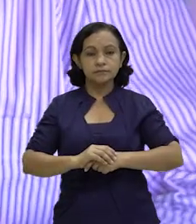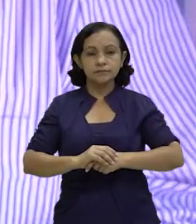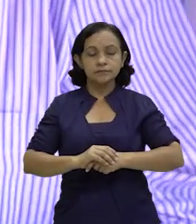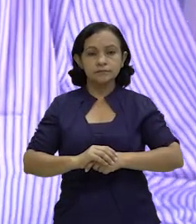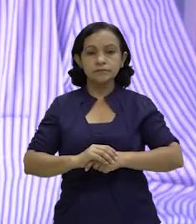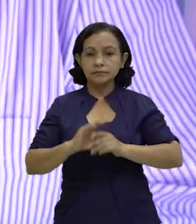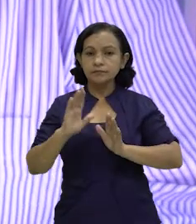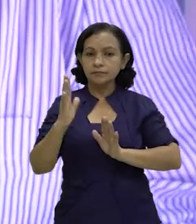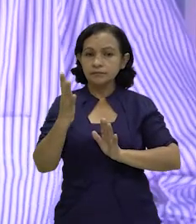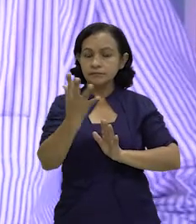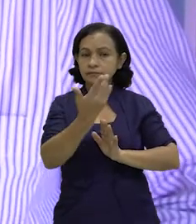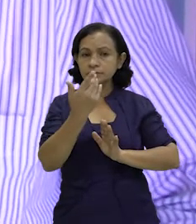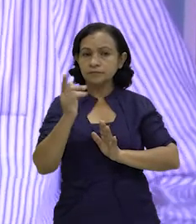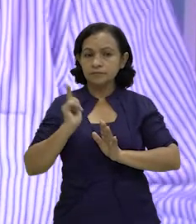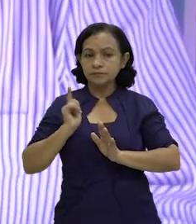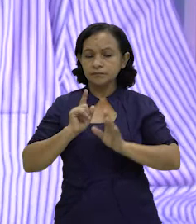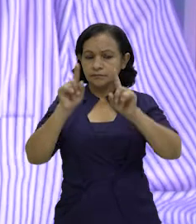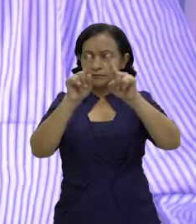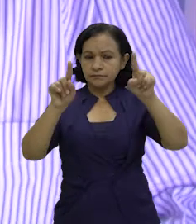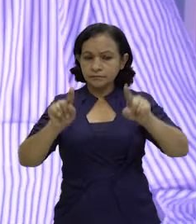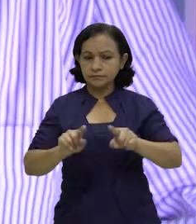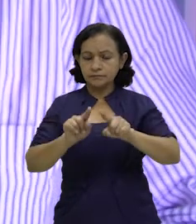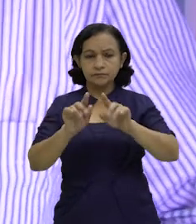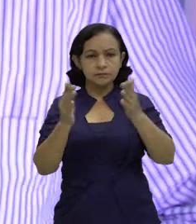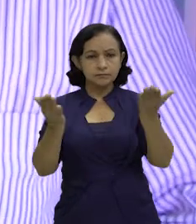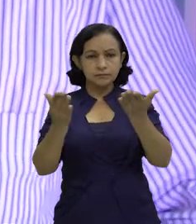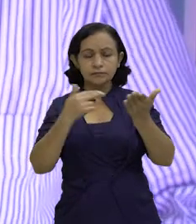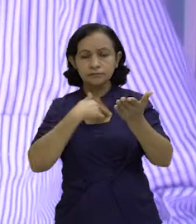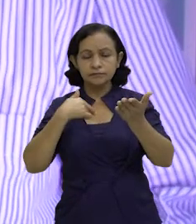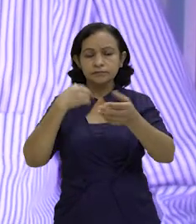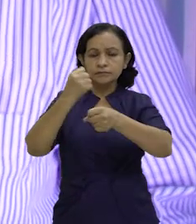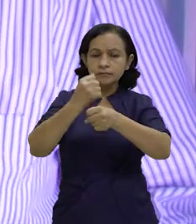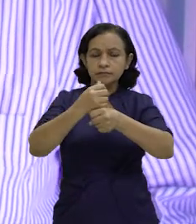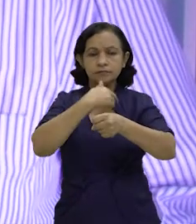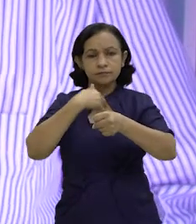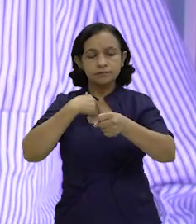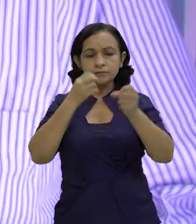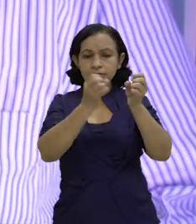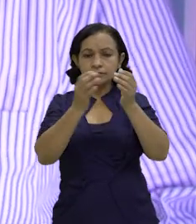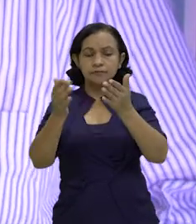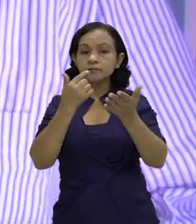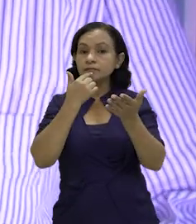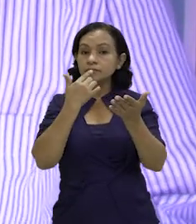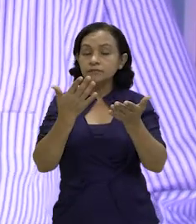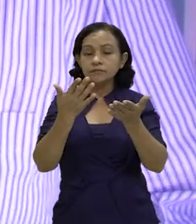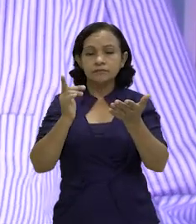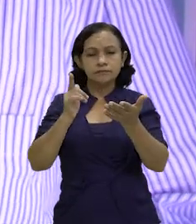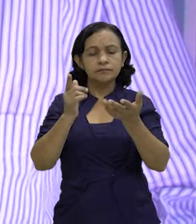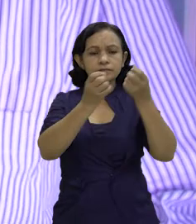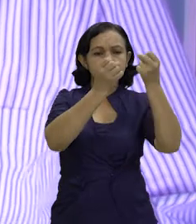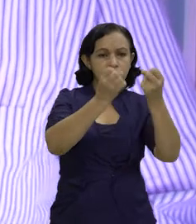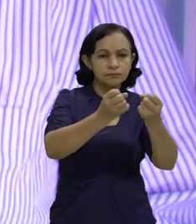formateado en un esquema. ¿Cómo es que lo vamos a ejecutar? ¿Por qué? Porque se